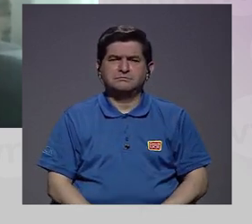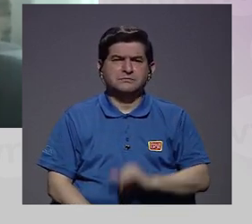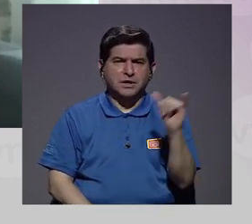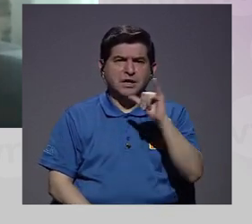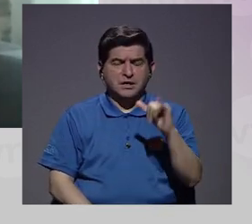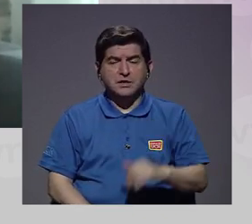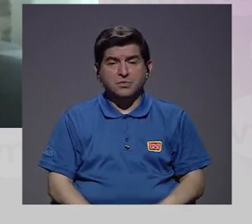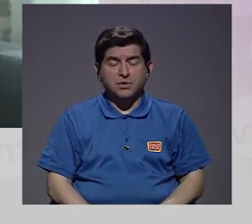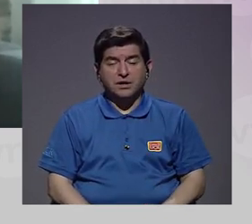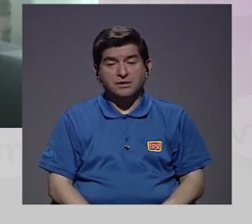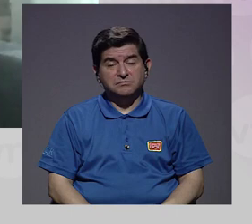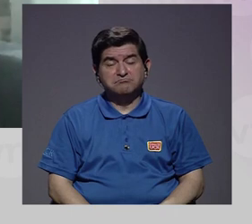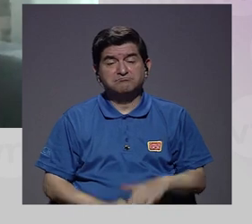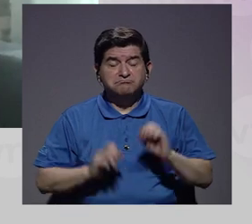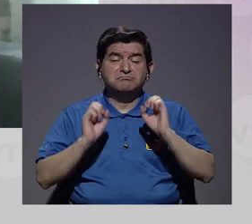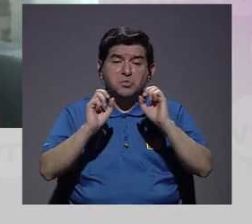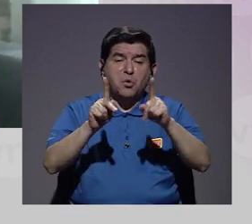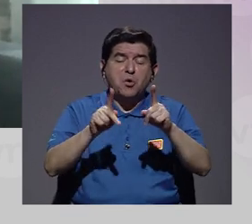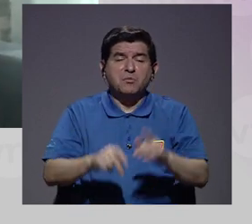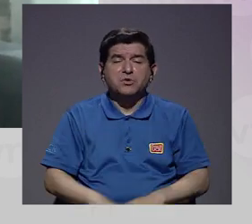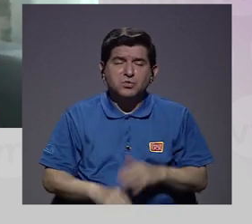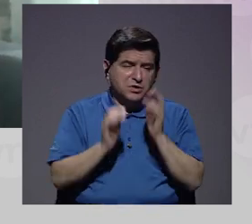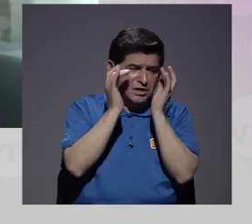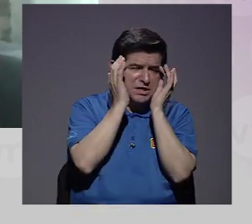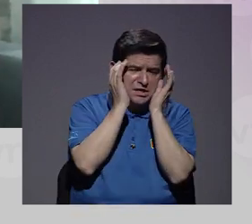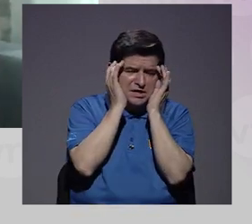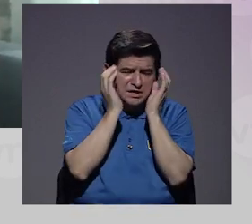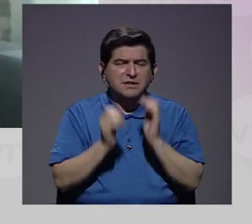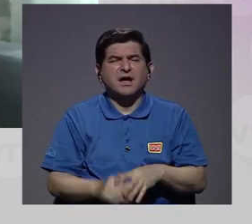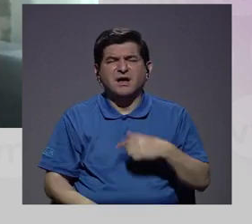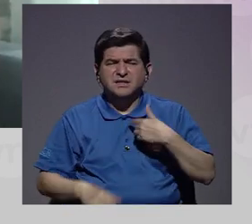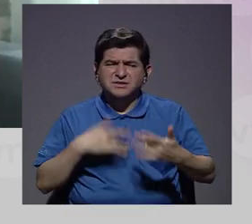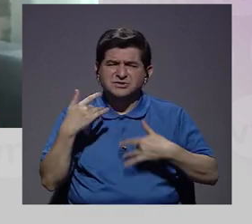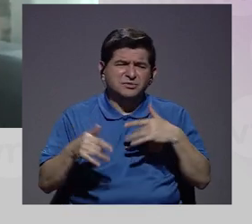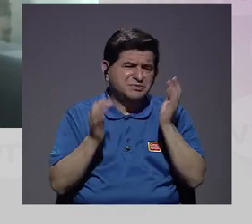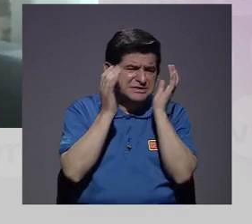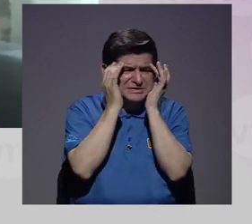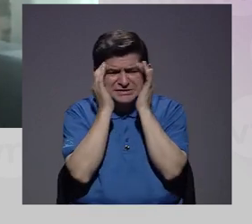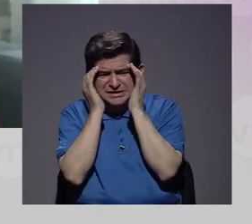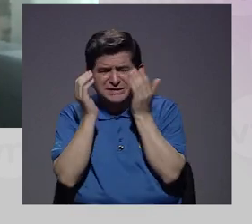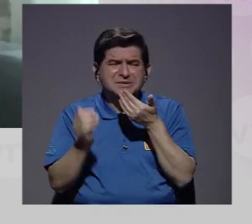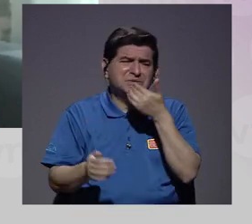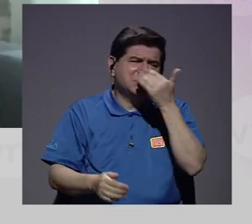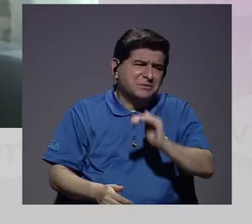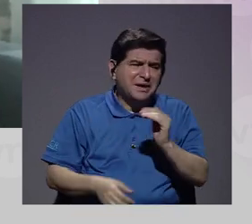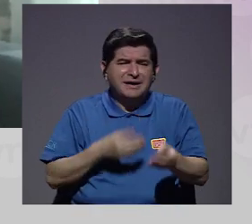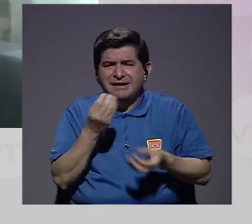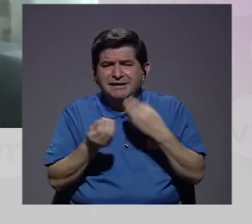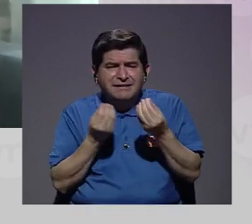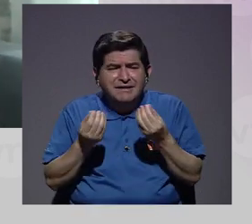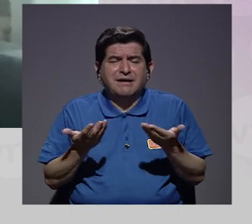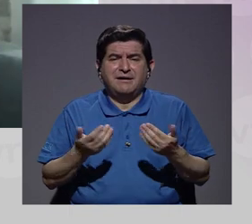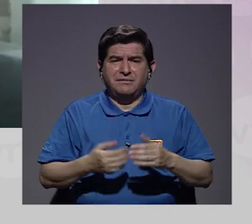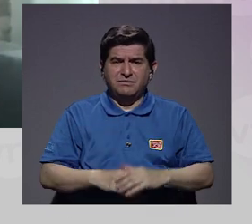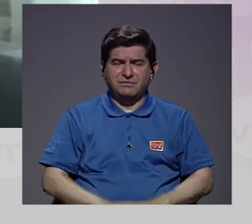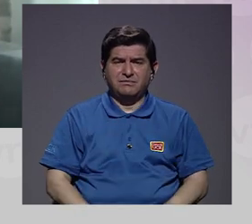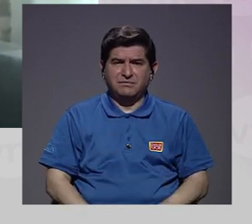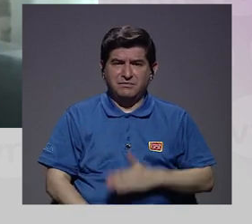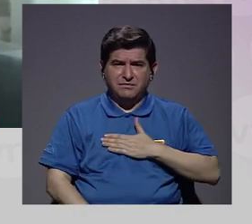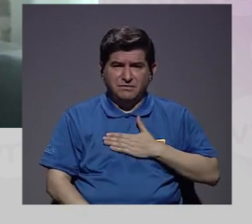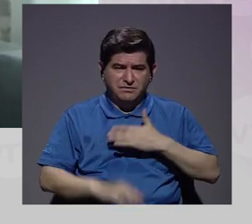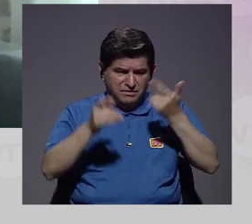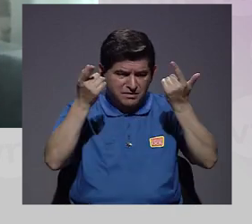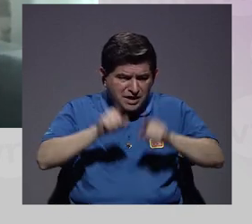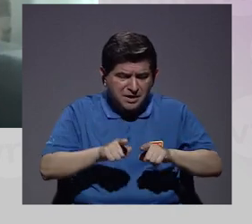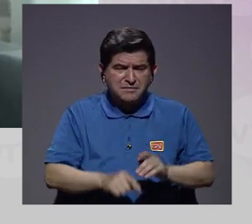Yo creo que también hay que darle lugar un poquito a la angustia y decir, bueno, si me siento angustiado, me siento mal, ¿qué puedo hacer con esto?